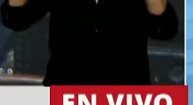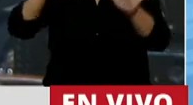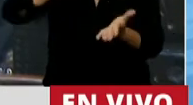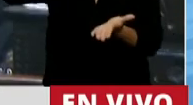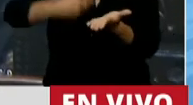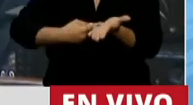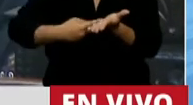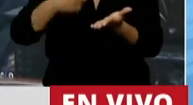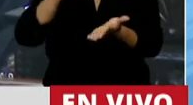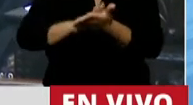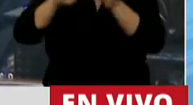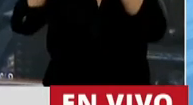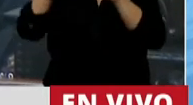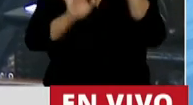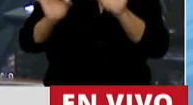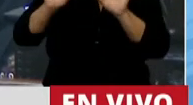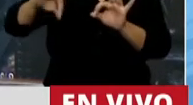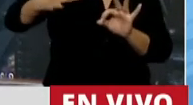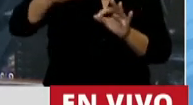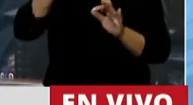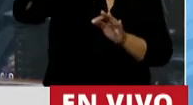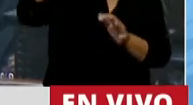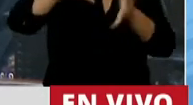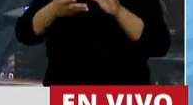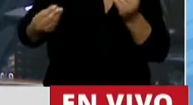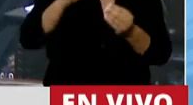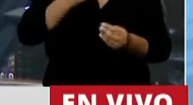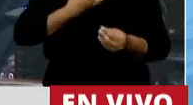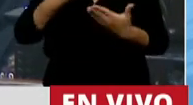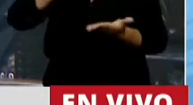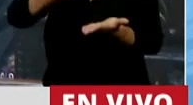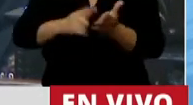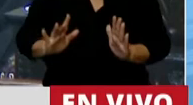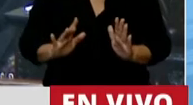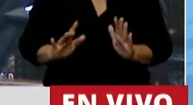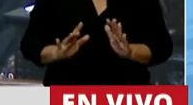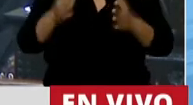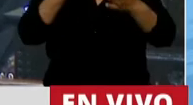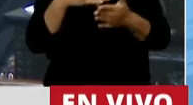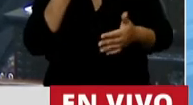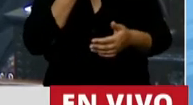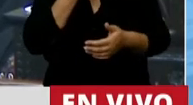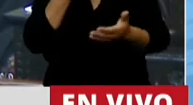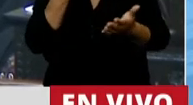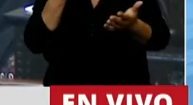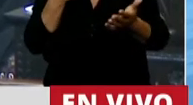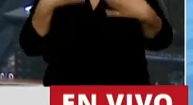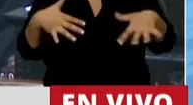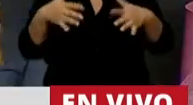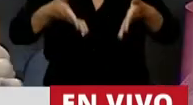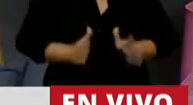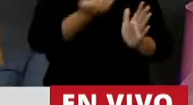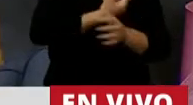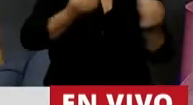nuestro proyecto de vida. Pero fíjense que hay algo que nos atraviesa a todas. No importa dónde naciste, no importa dónde creciste, si